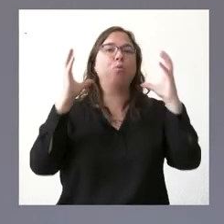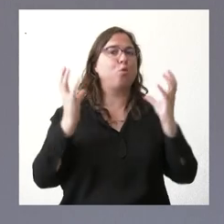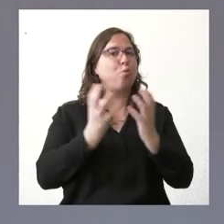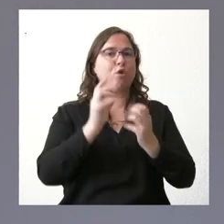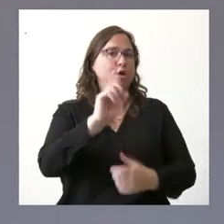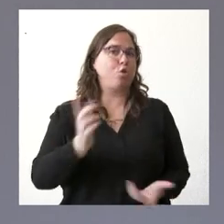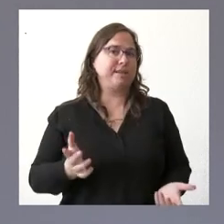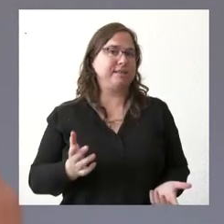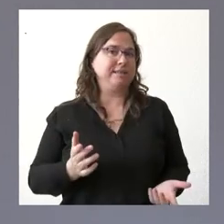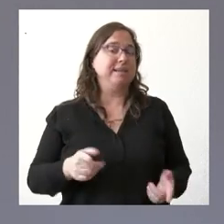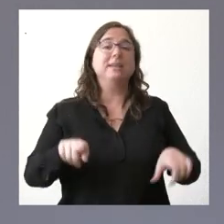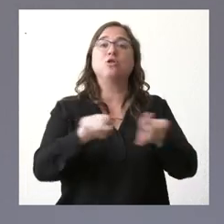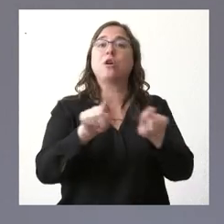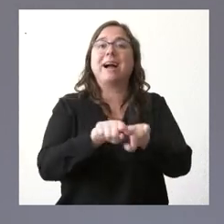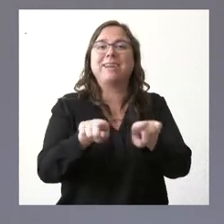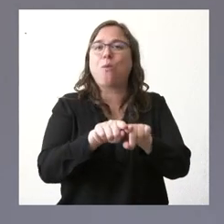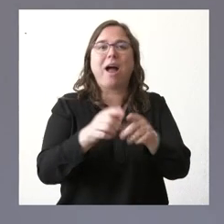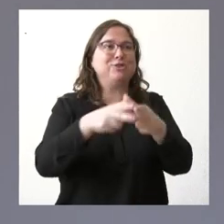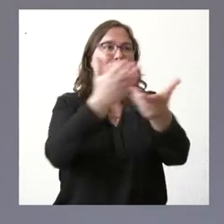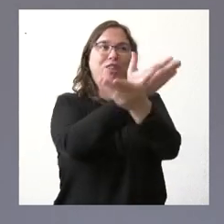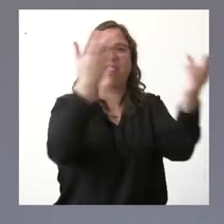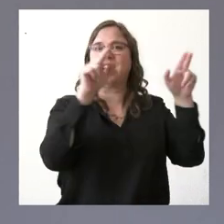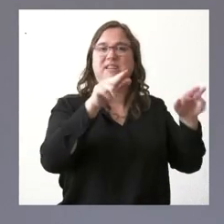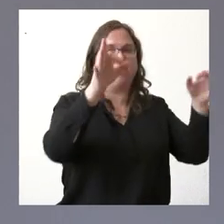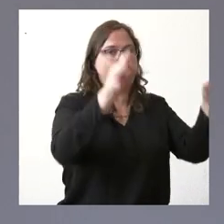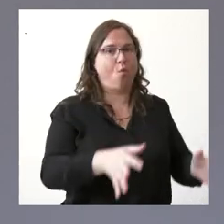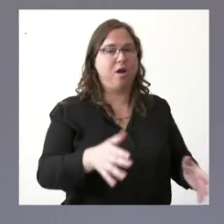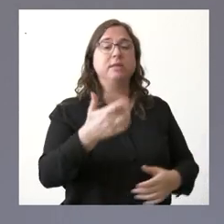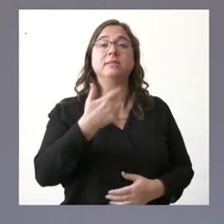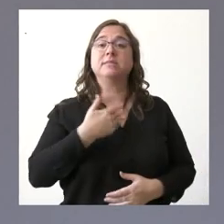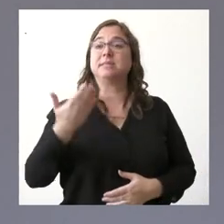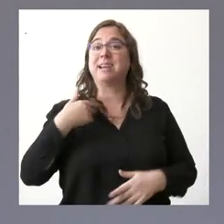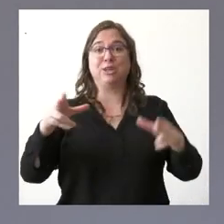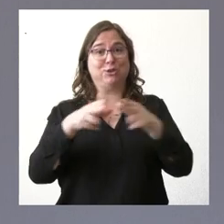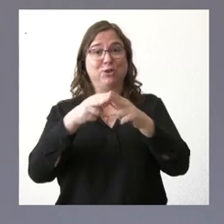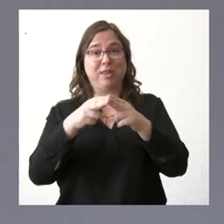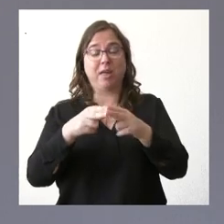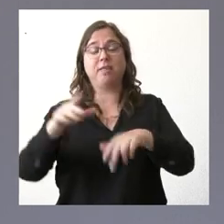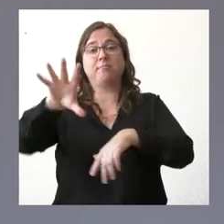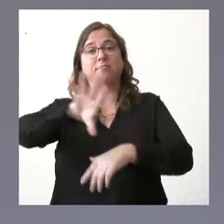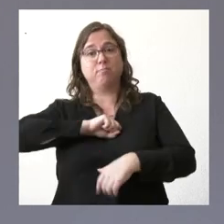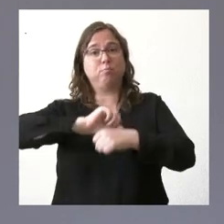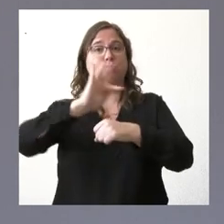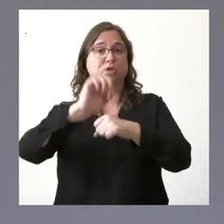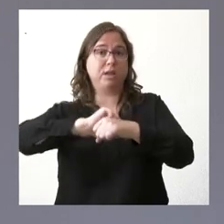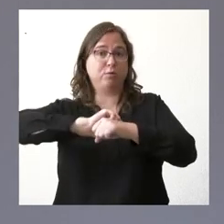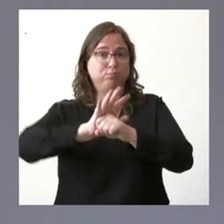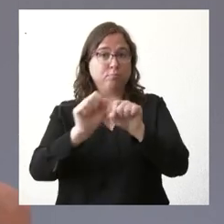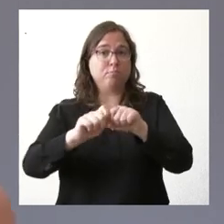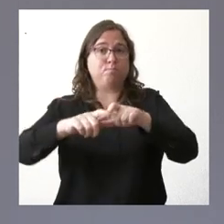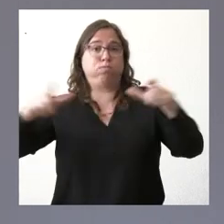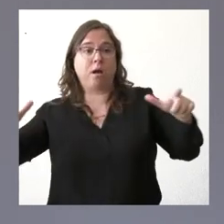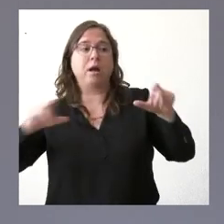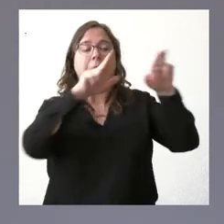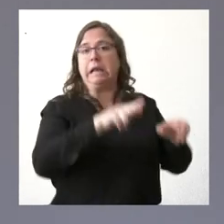comportan como se comporta toda la sociedad cuando la incidencia en la sociedad sube evidentemente una variante además con